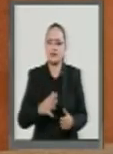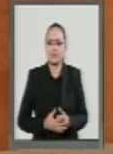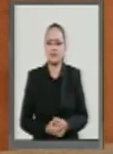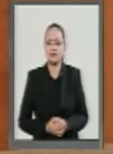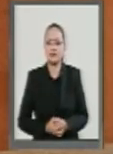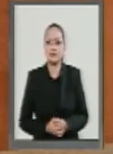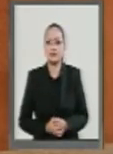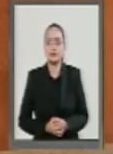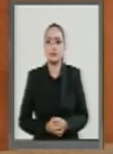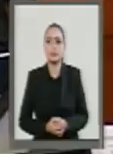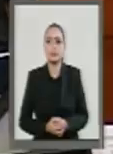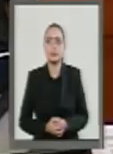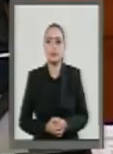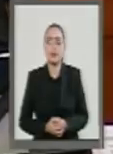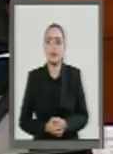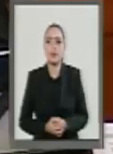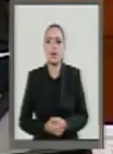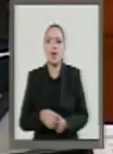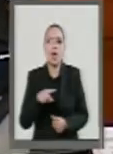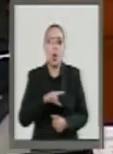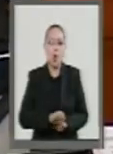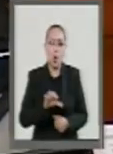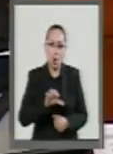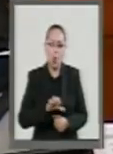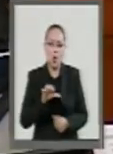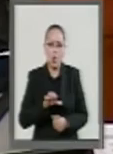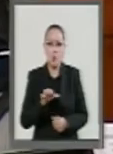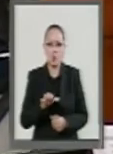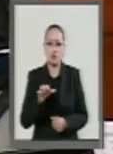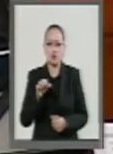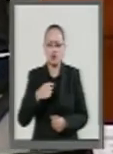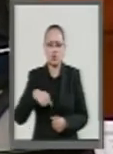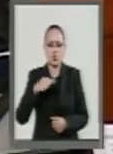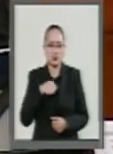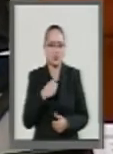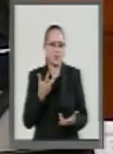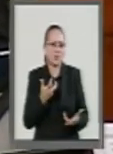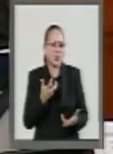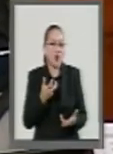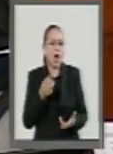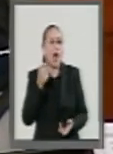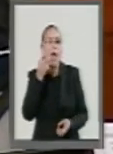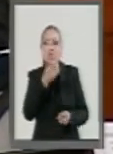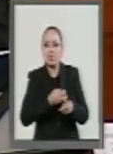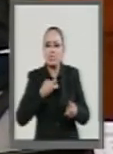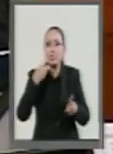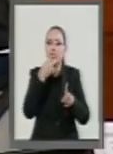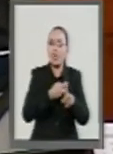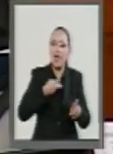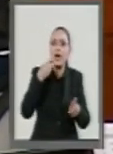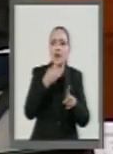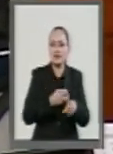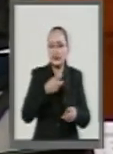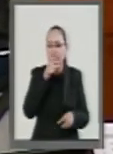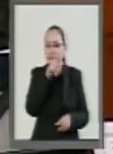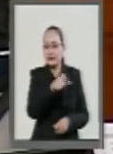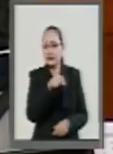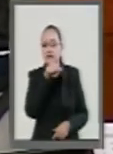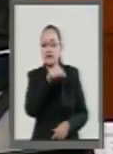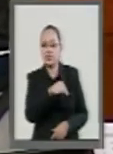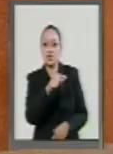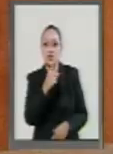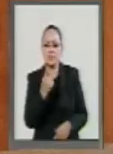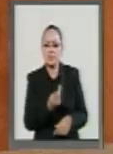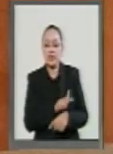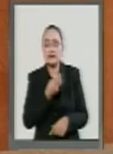Y hoy yo creo que la descalificación no es lo que